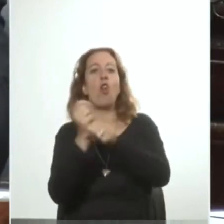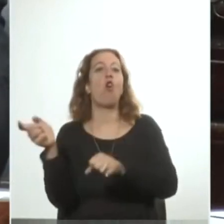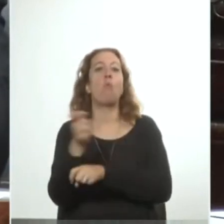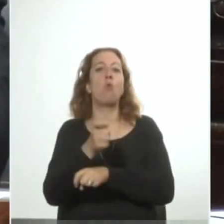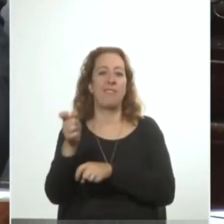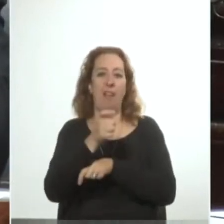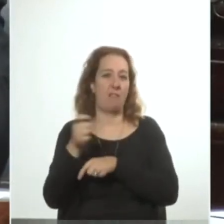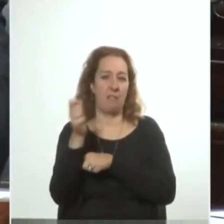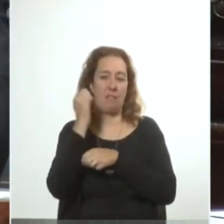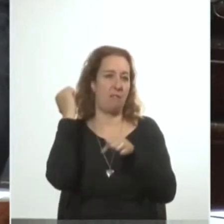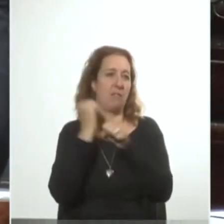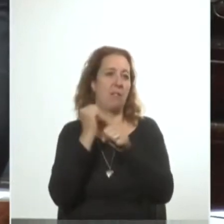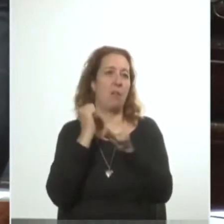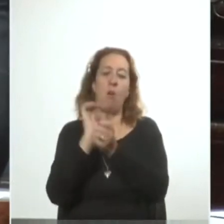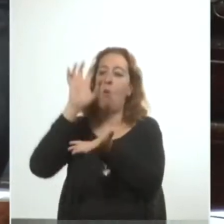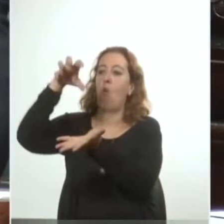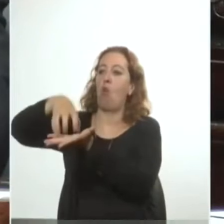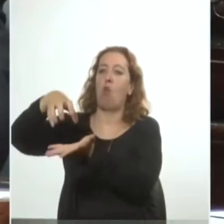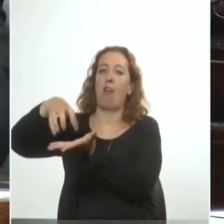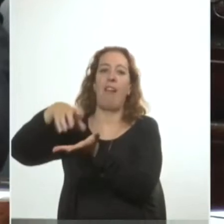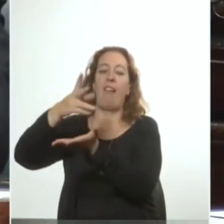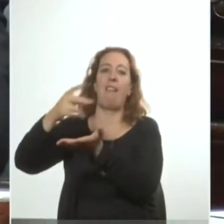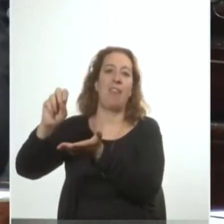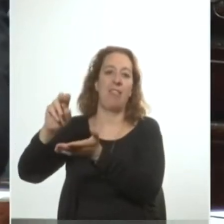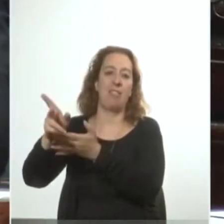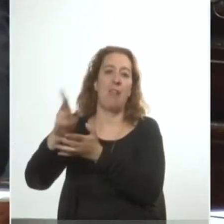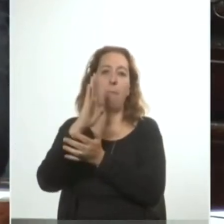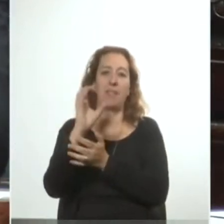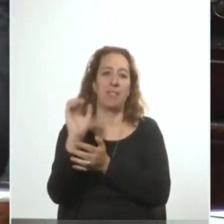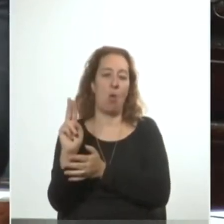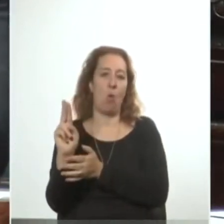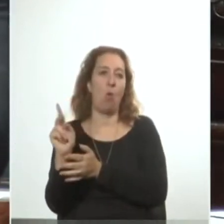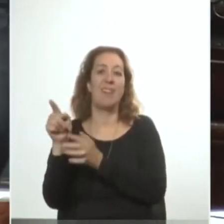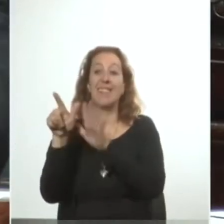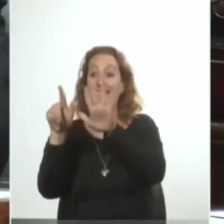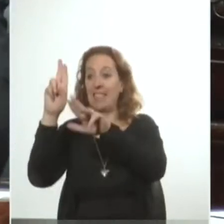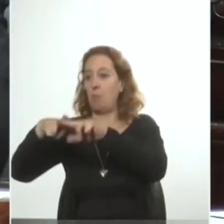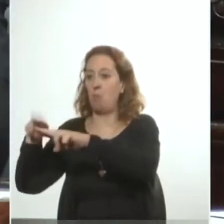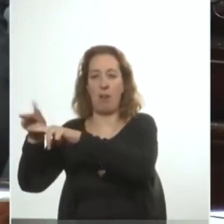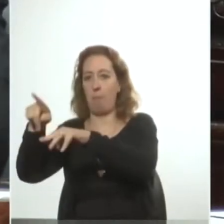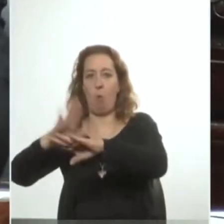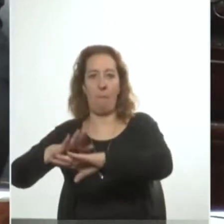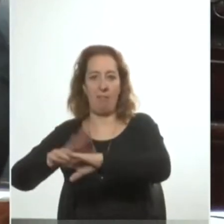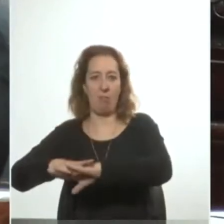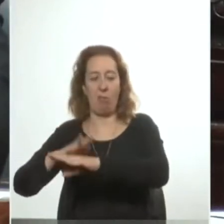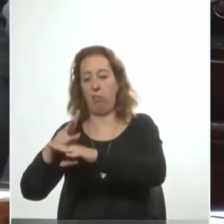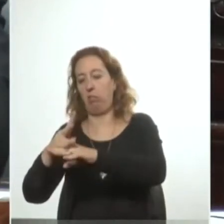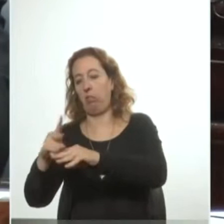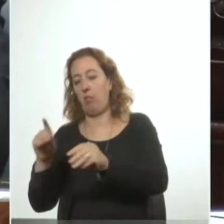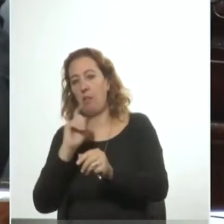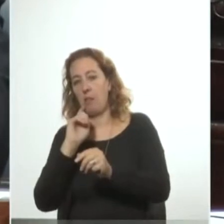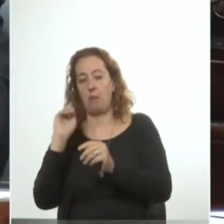en su local de la seccional 20 del PSU. Siete morirían allí, desangrándose en la vereda